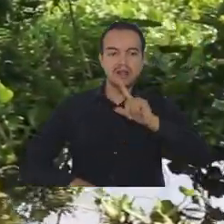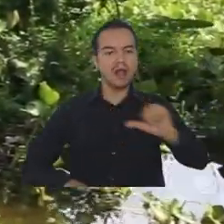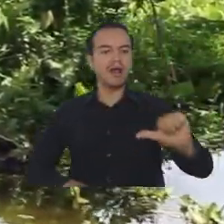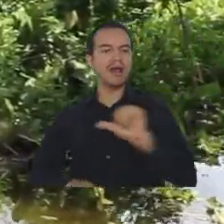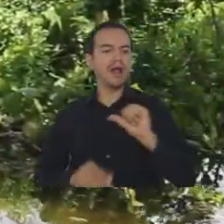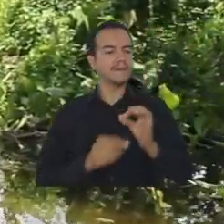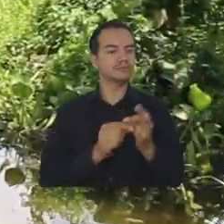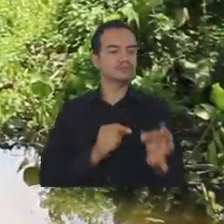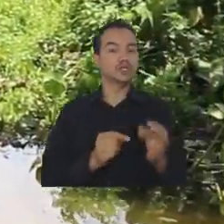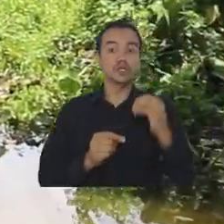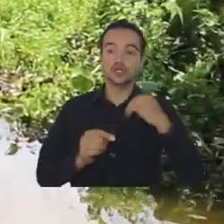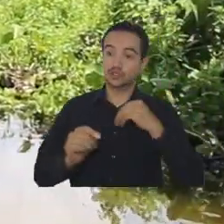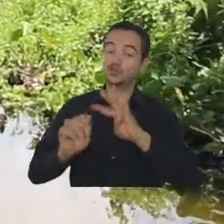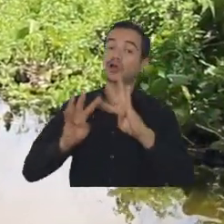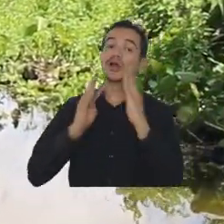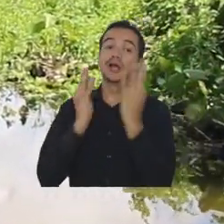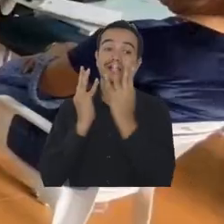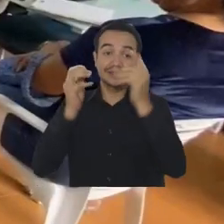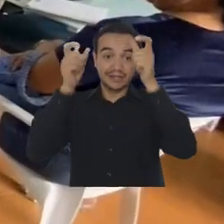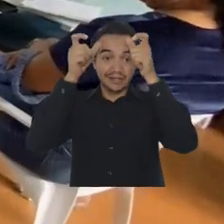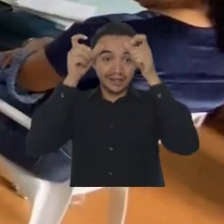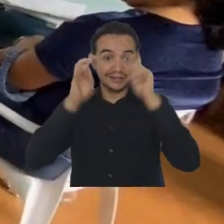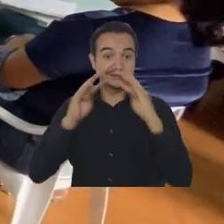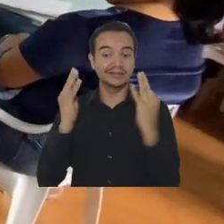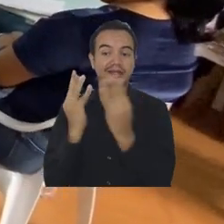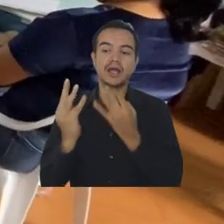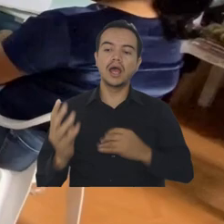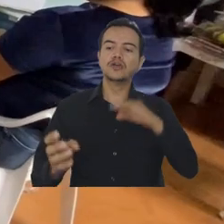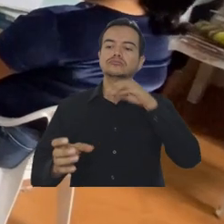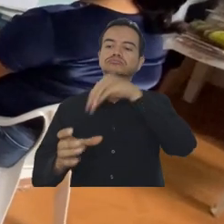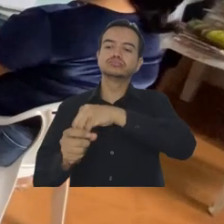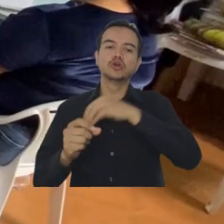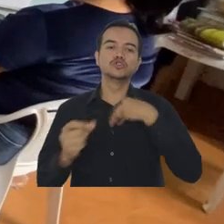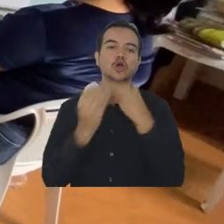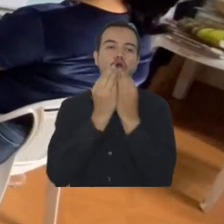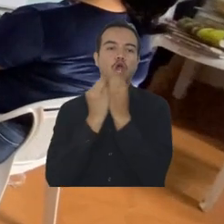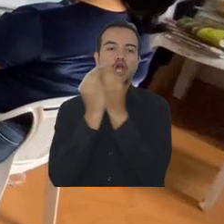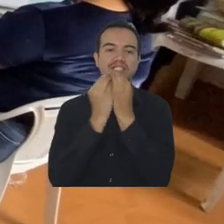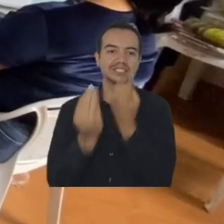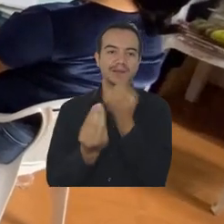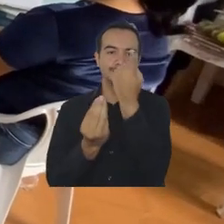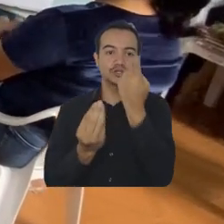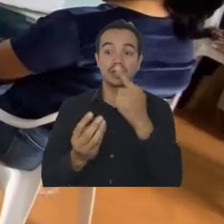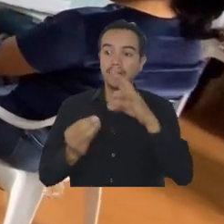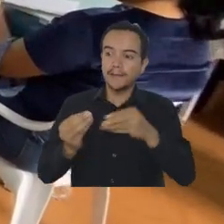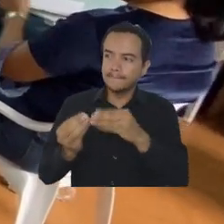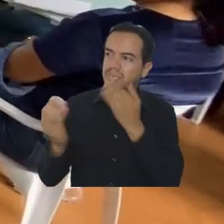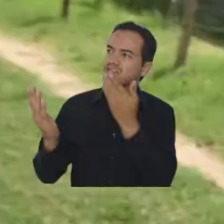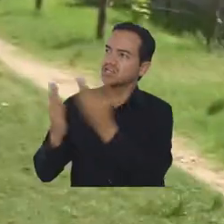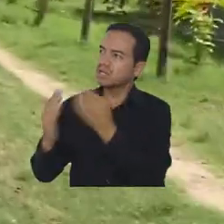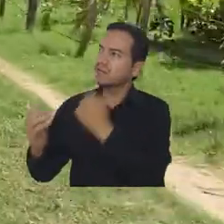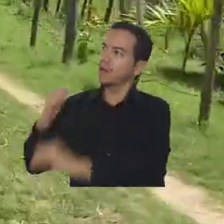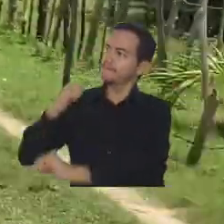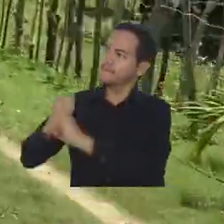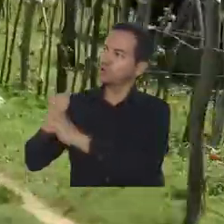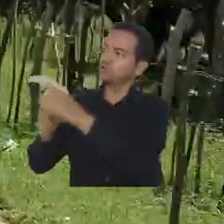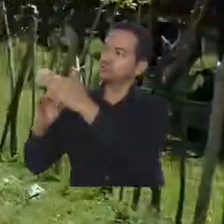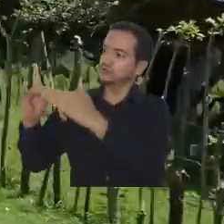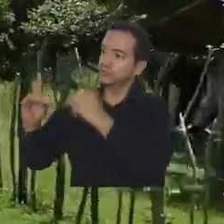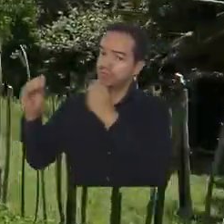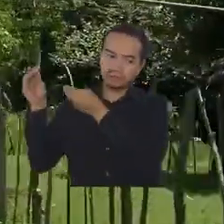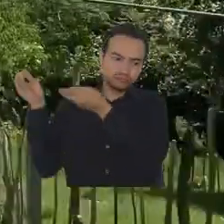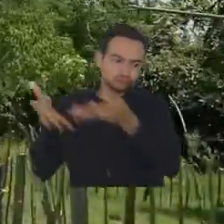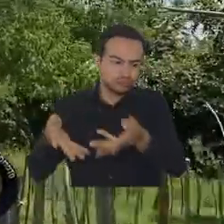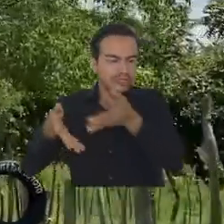como concejal de Santa Ana y agradece a la institución por llevar educación pública de calidad a su municipio, donde las